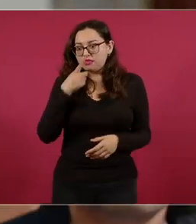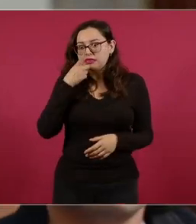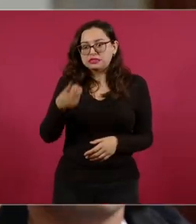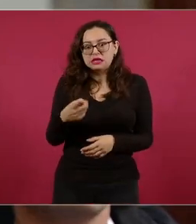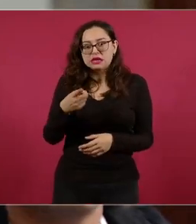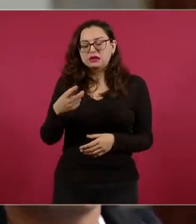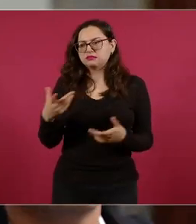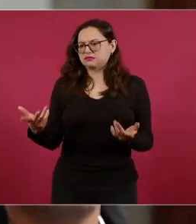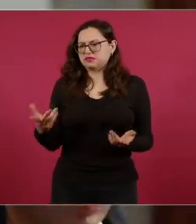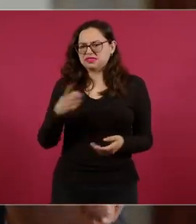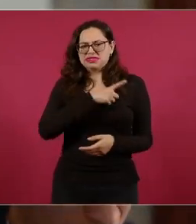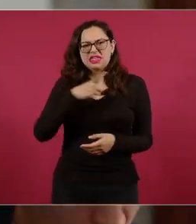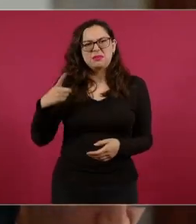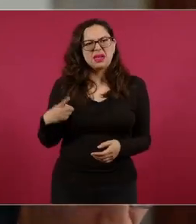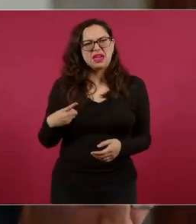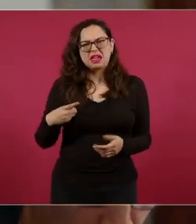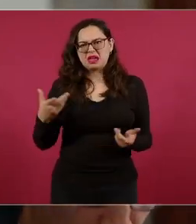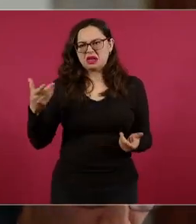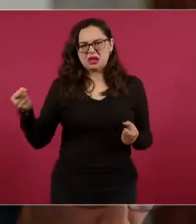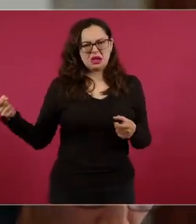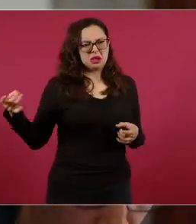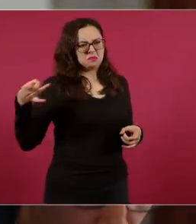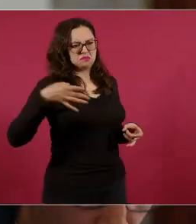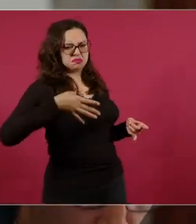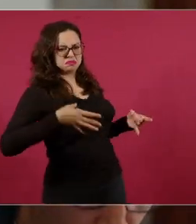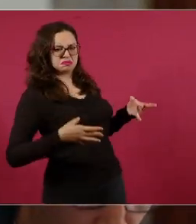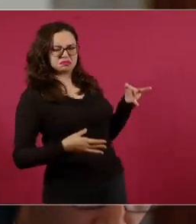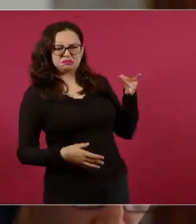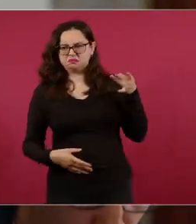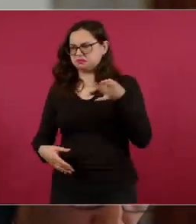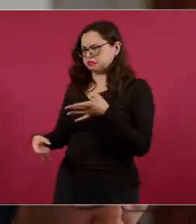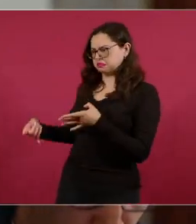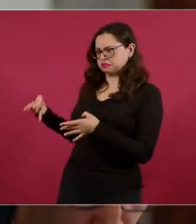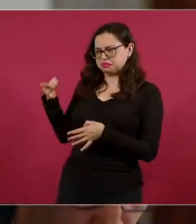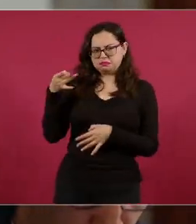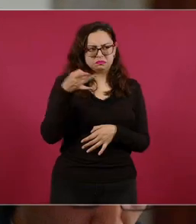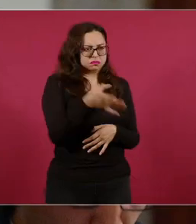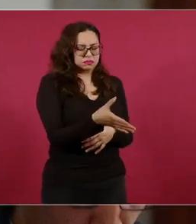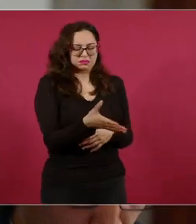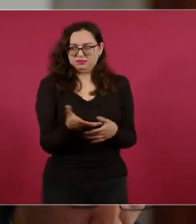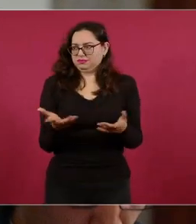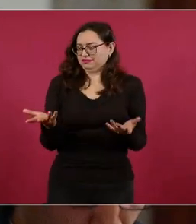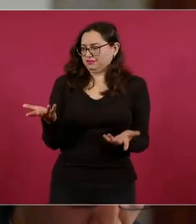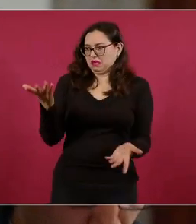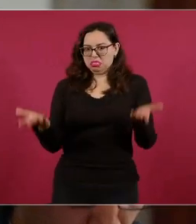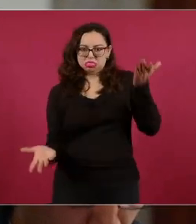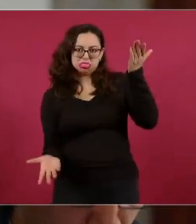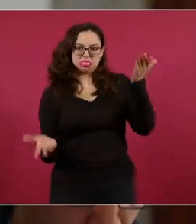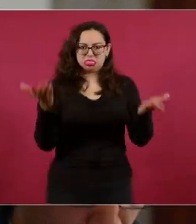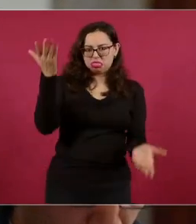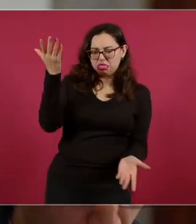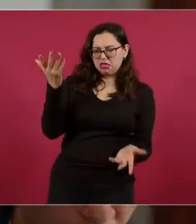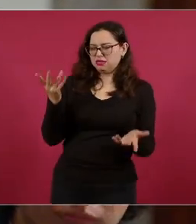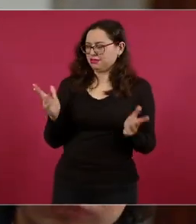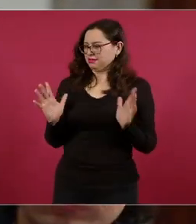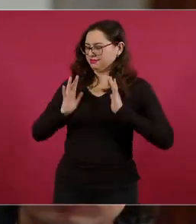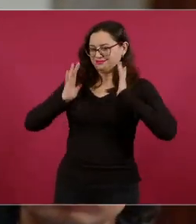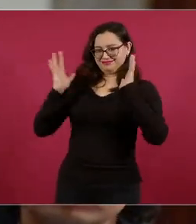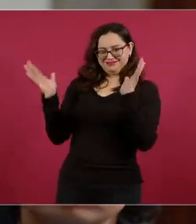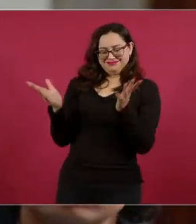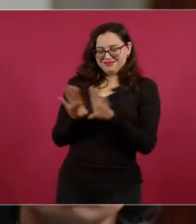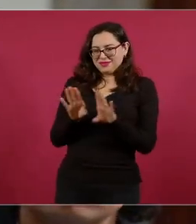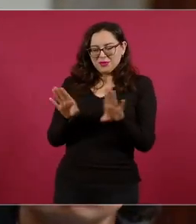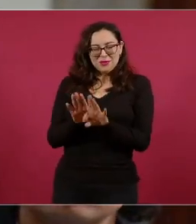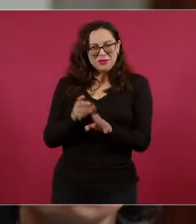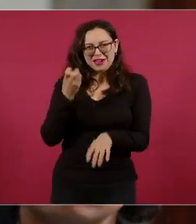el interior del país. ¿Cuál es su concepción, esa es la pregunta, su concepción de cómo se debe trabajar entre los tres